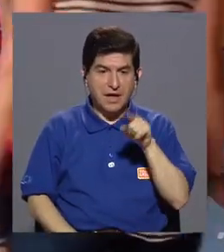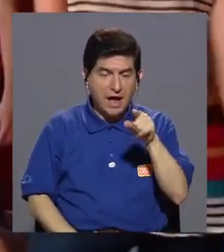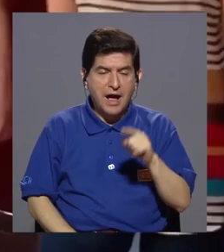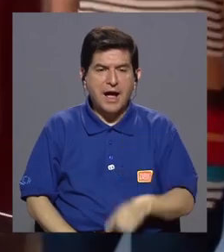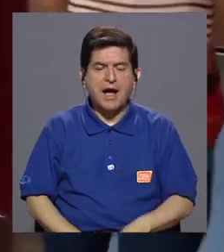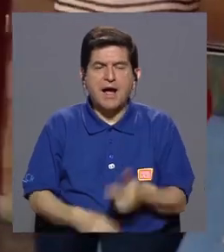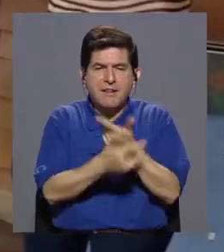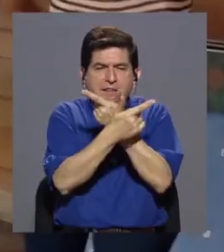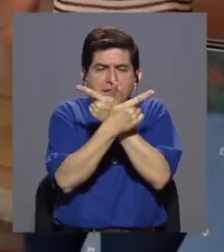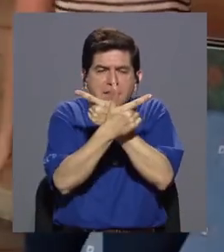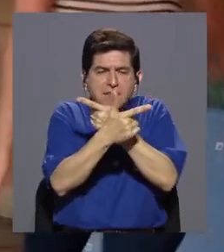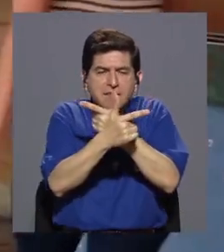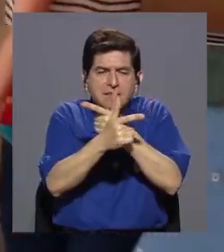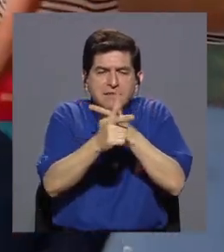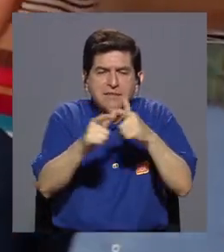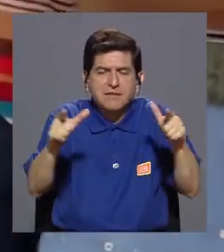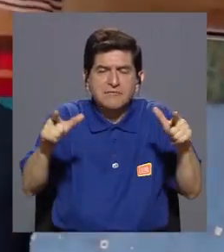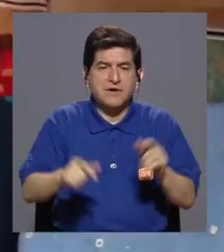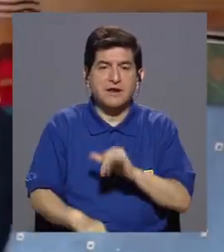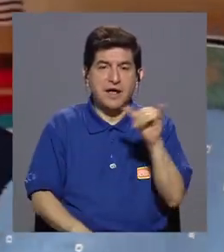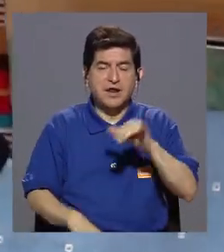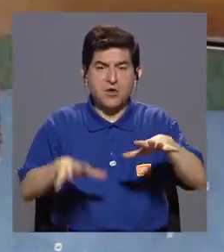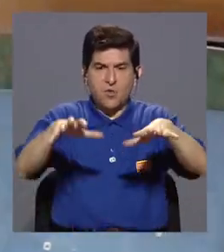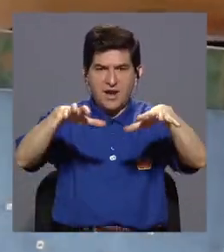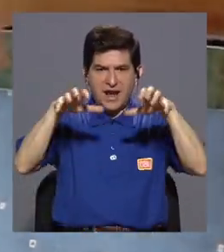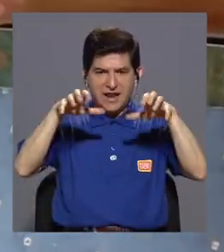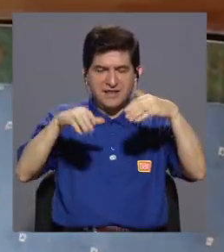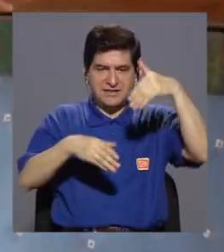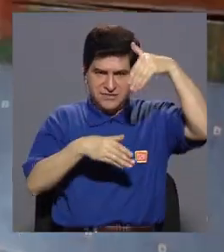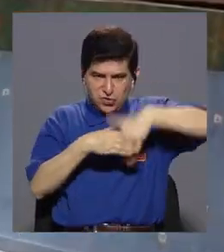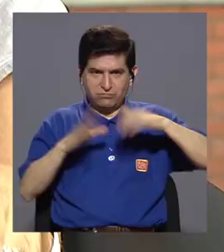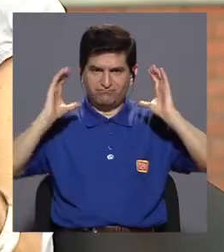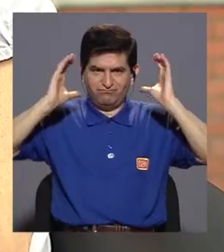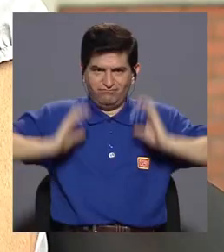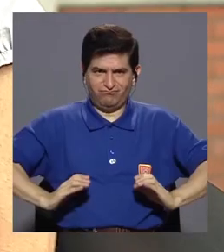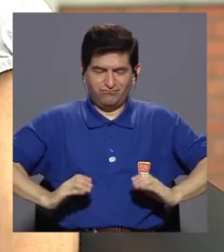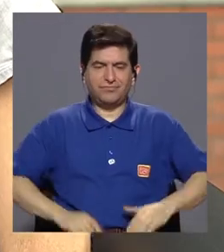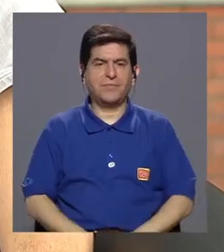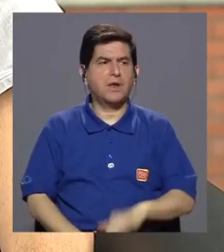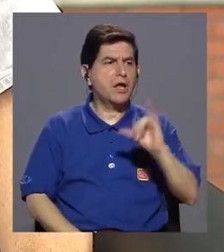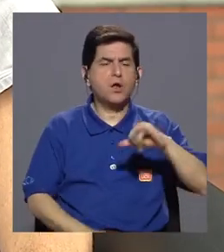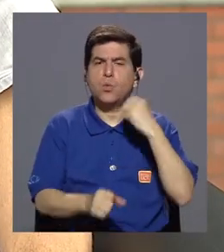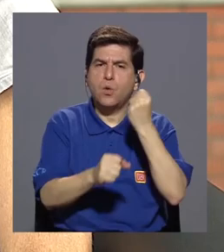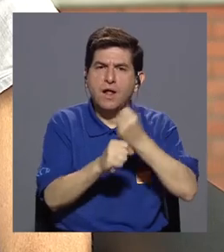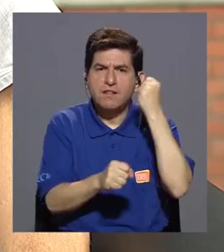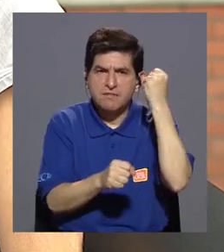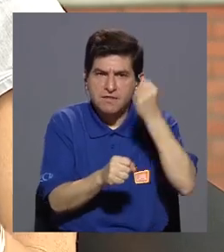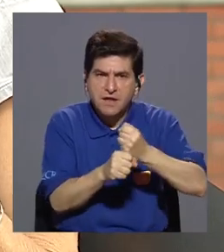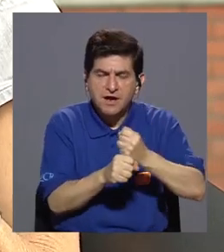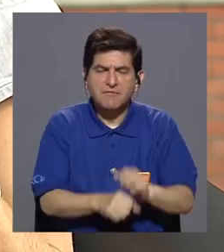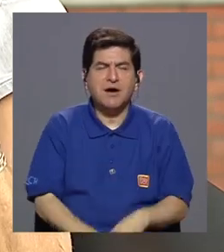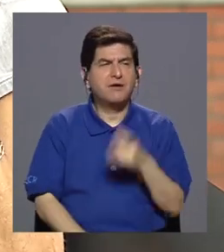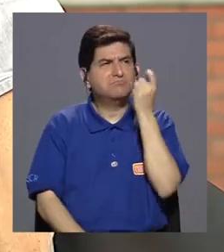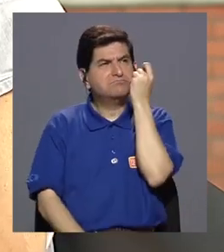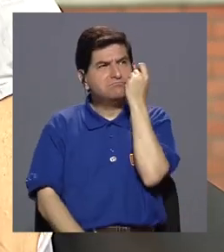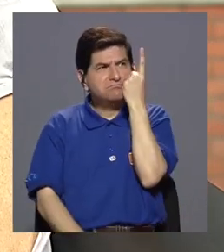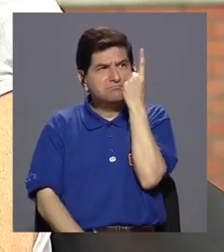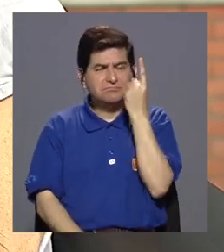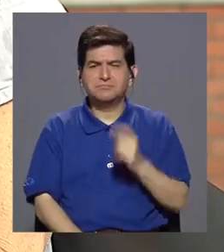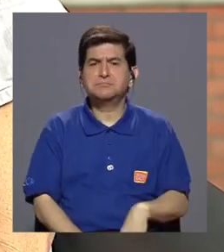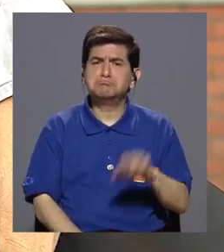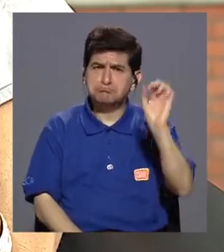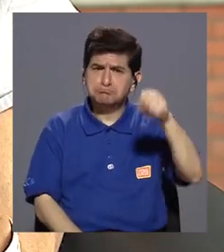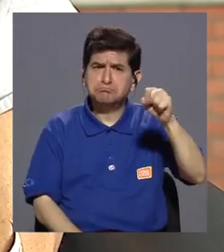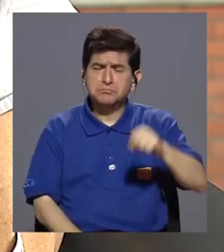vamos soltando y cómo suelto las tensiones que tengo en el cuerpo. También hay trabajo de entender, de